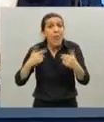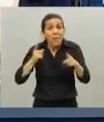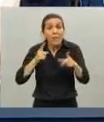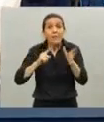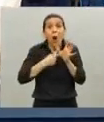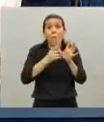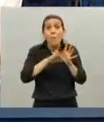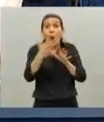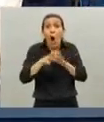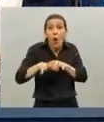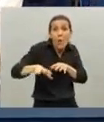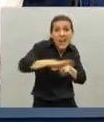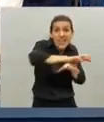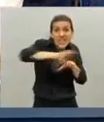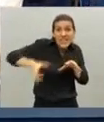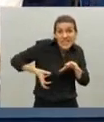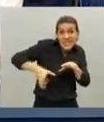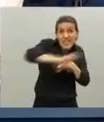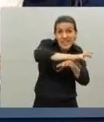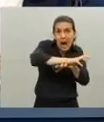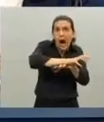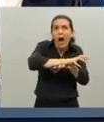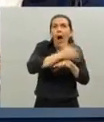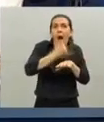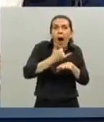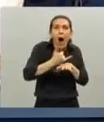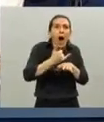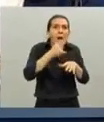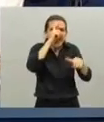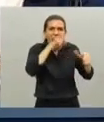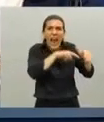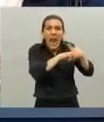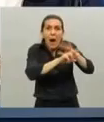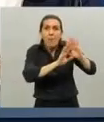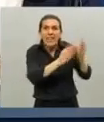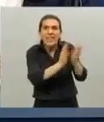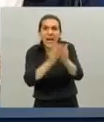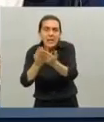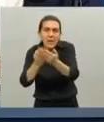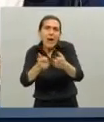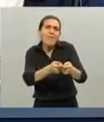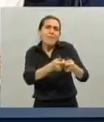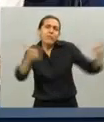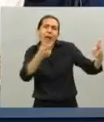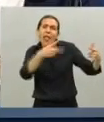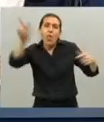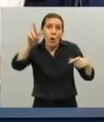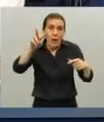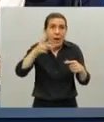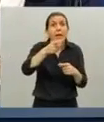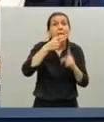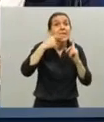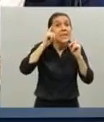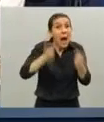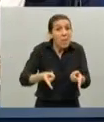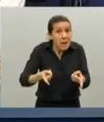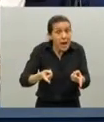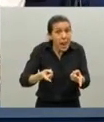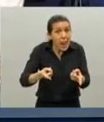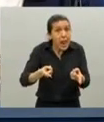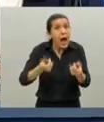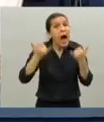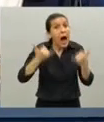provincia se duplique la capacidad de atención en terapia intensiva del sistema provincial pero también hay